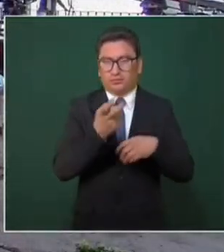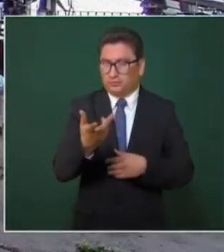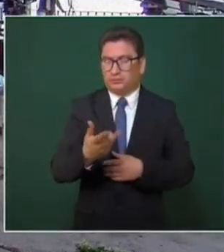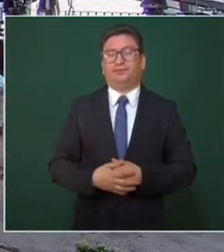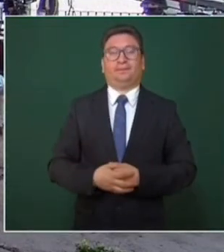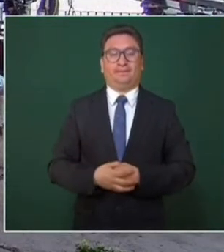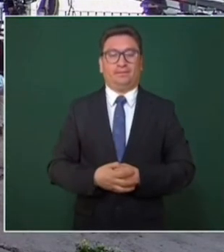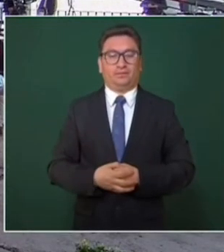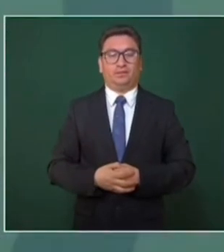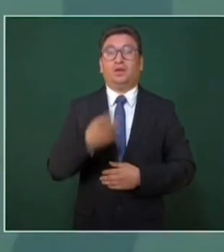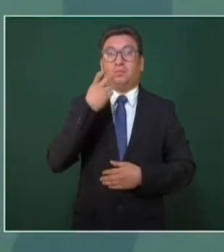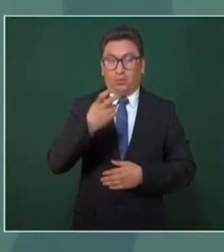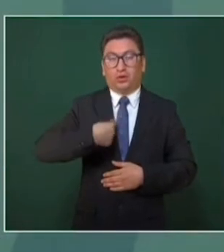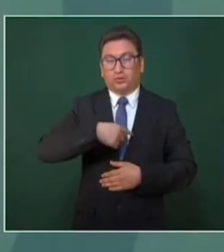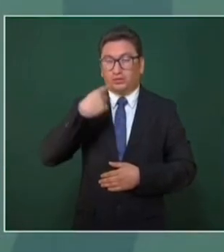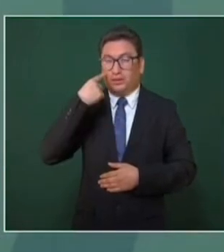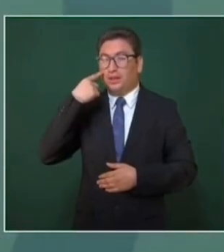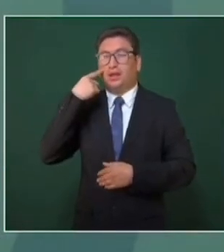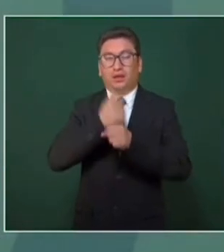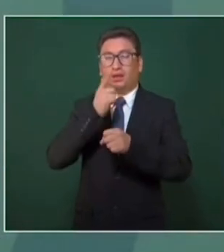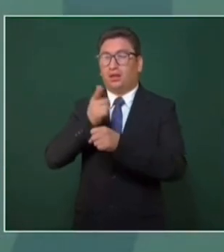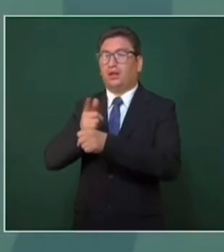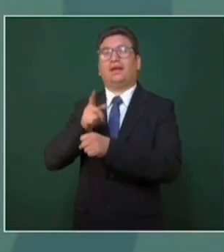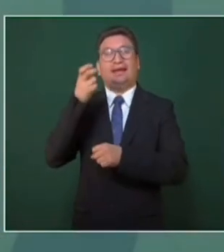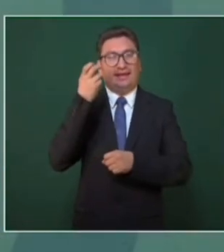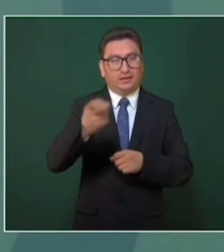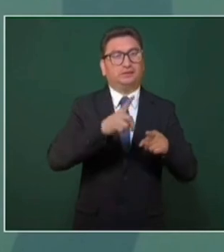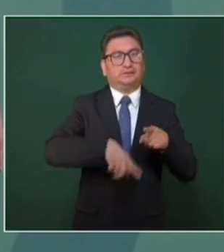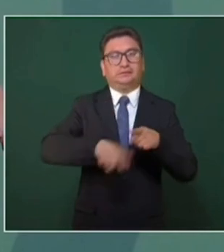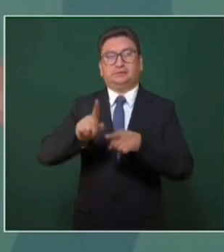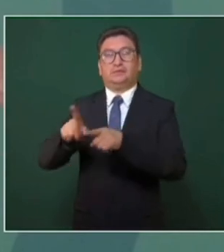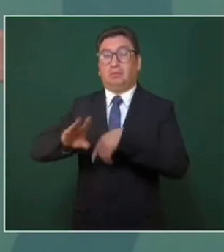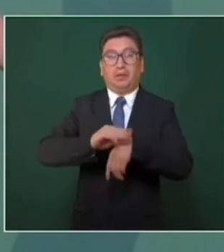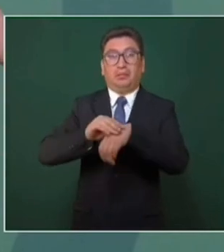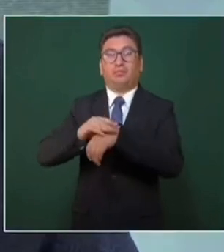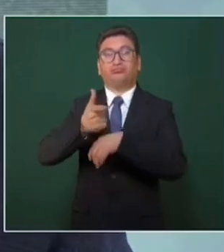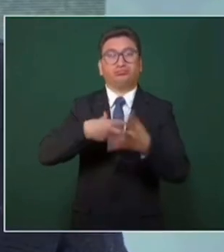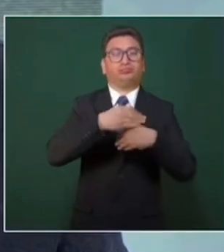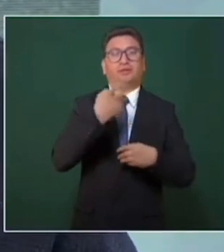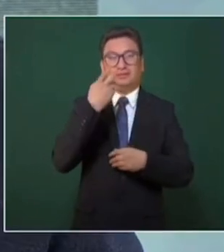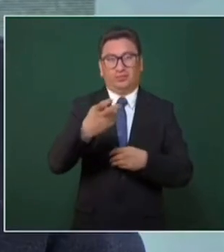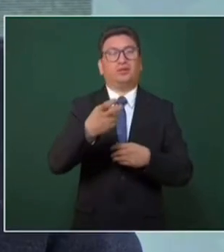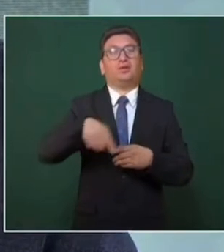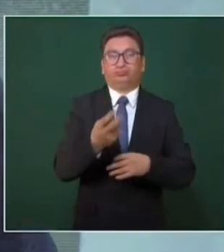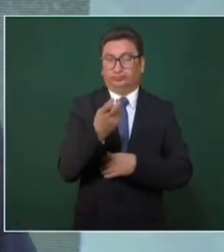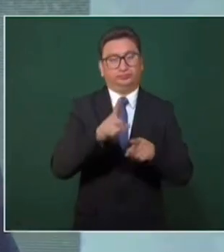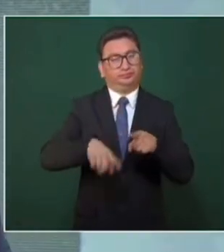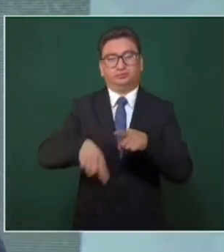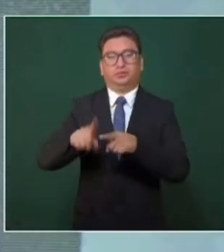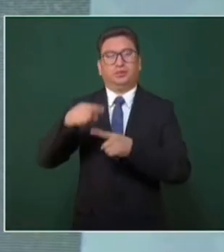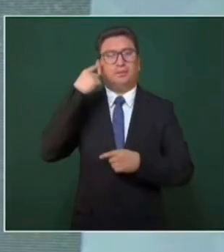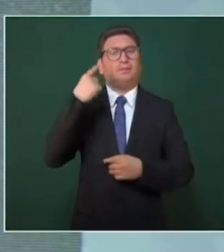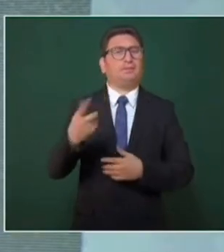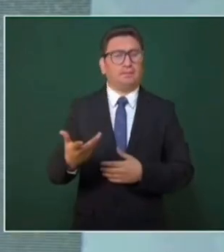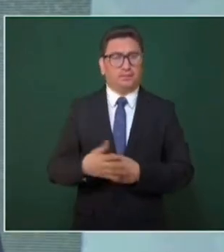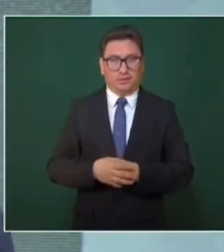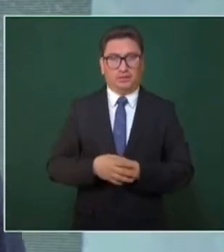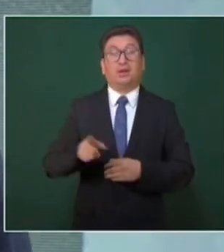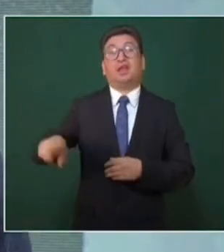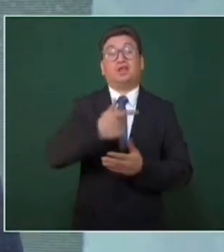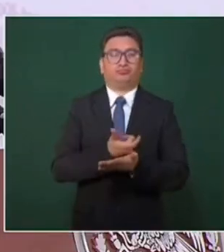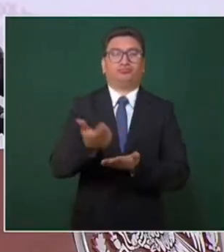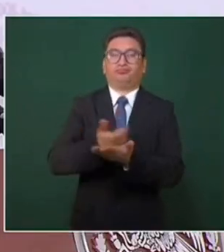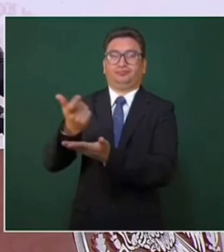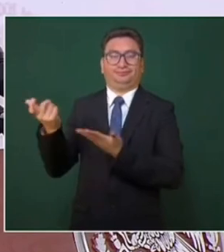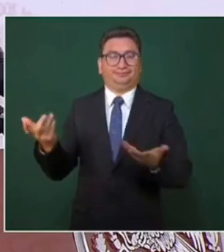Entonces, hemos ido poco a poco quitando fideicomisos, todos estos aparatos que crearon, para pagar muy